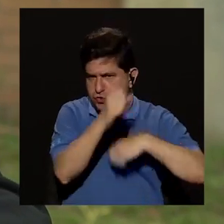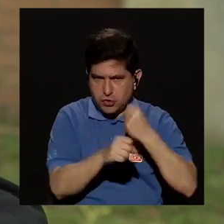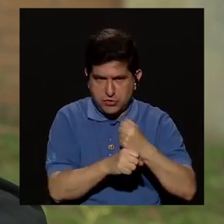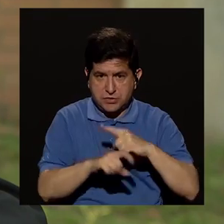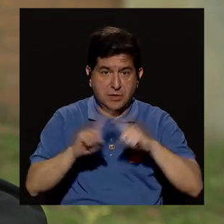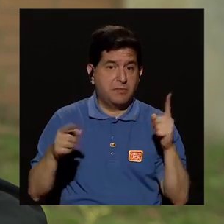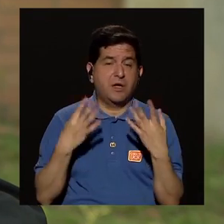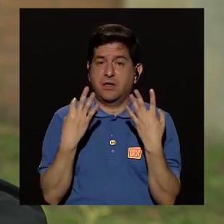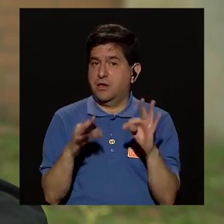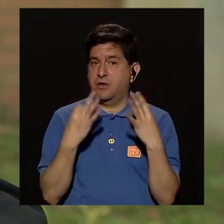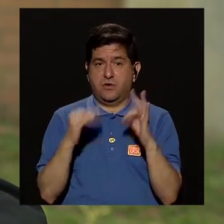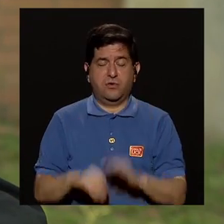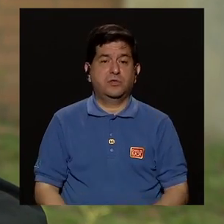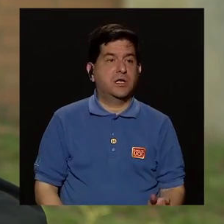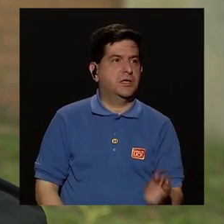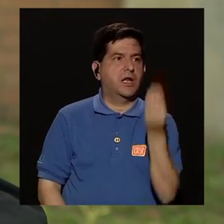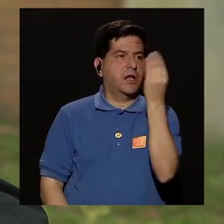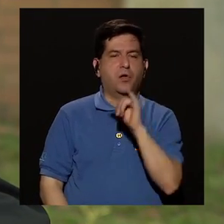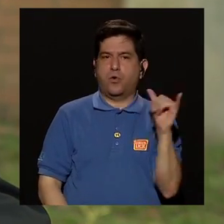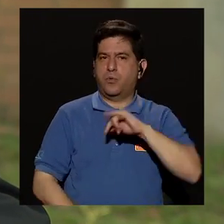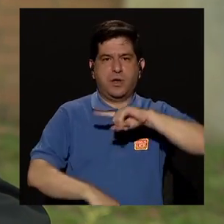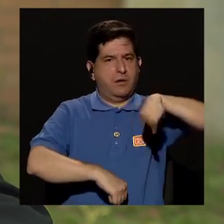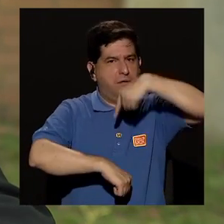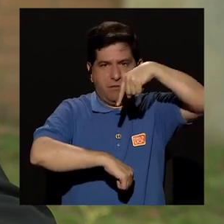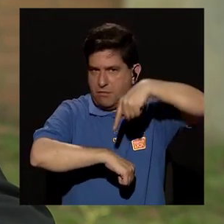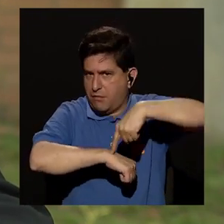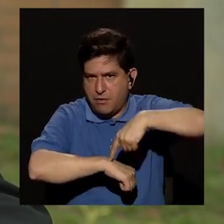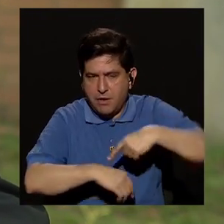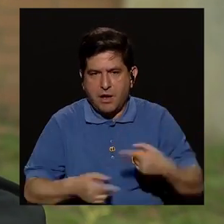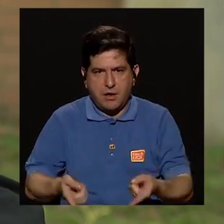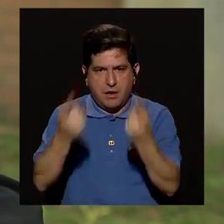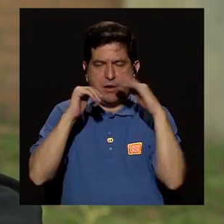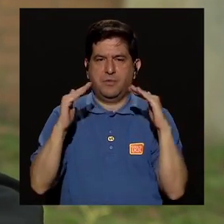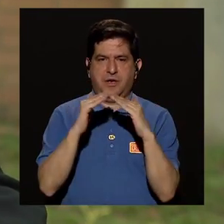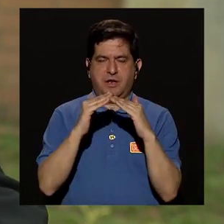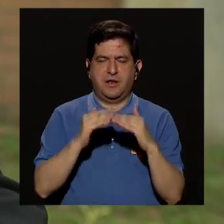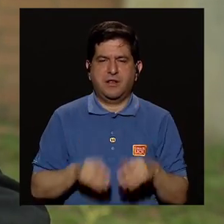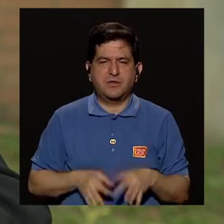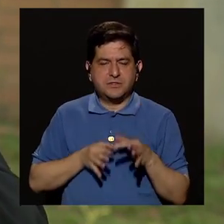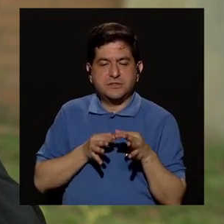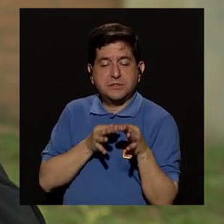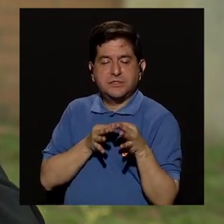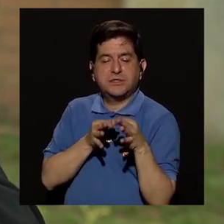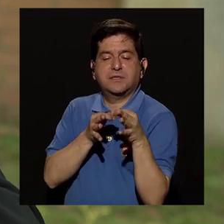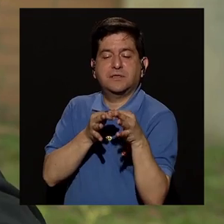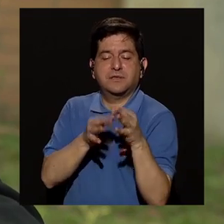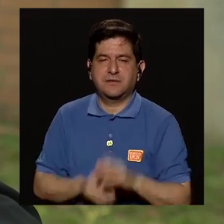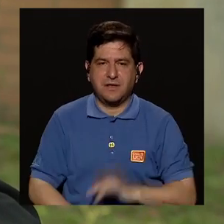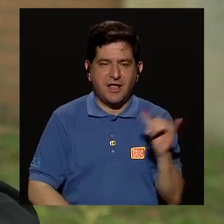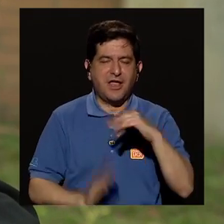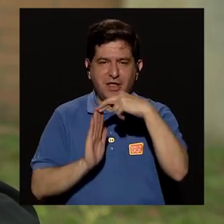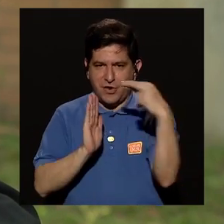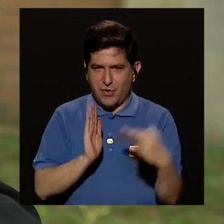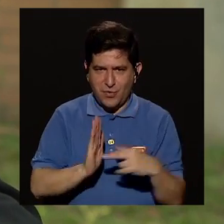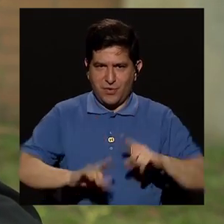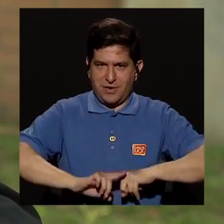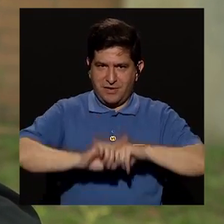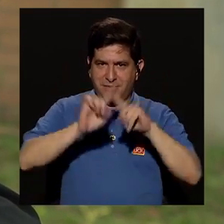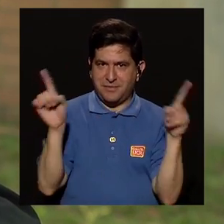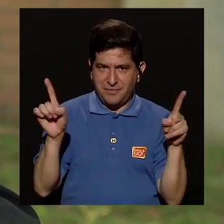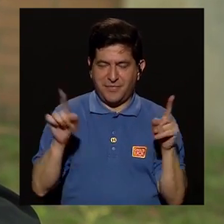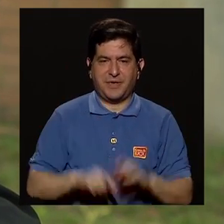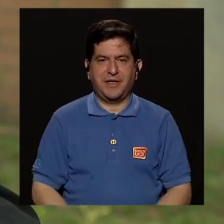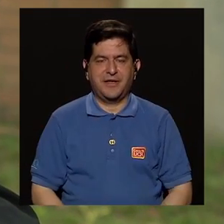Pero usted no va a pretender meter al adolescente a esa misma hora. Entonces, se corre un poquito. Es la misma regla, pero más